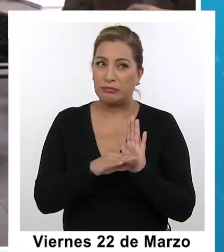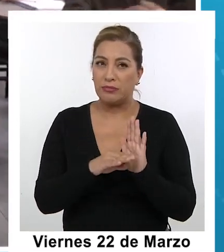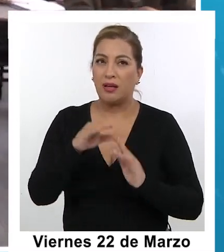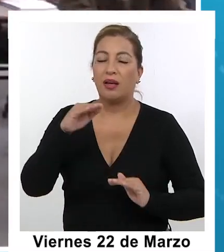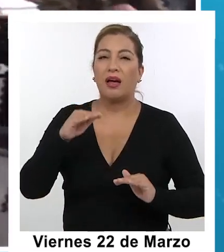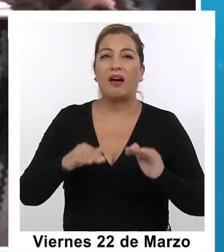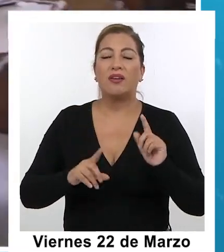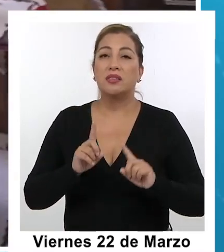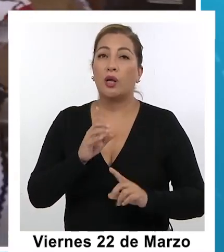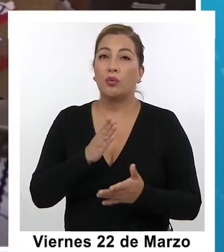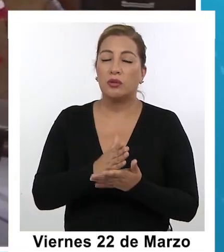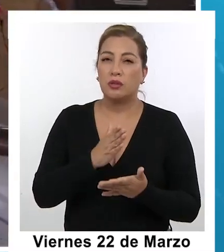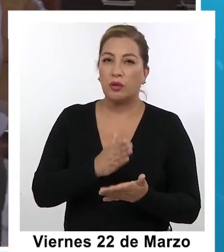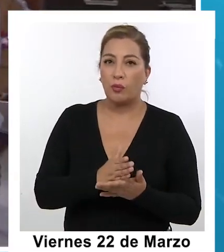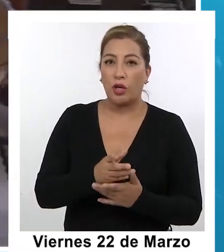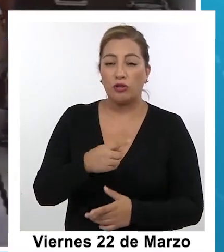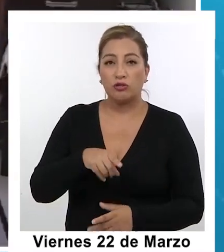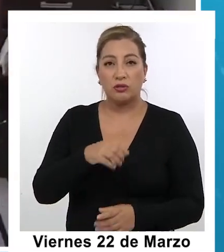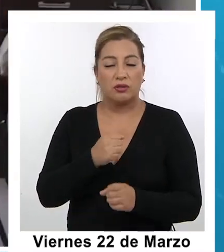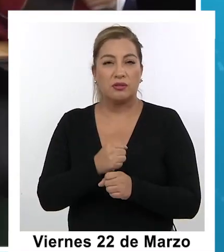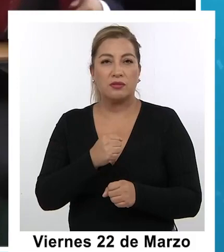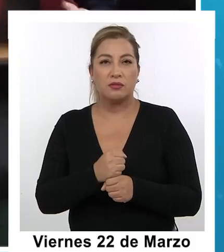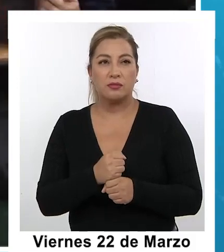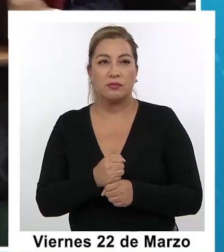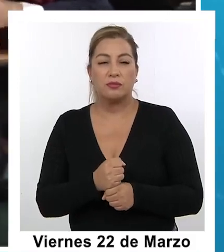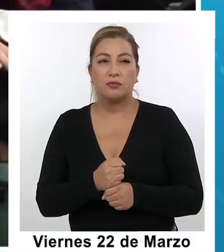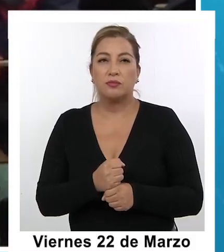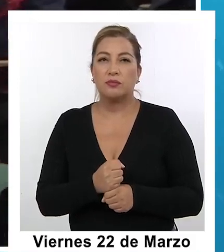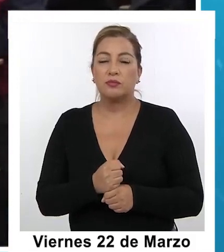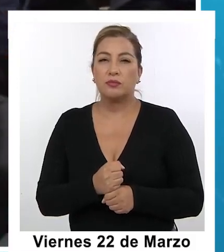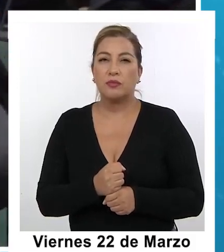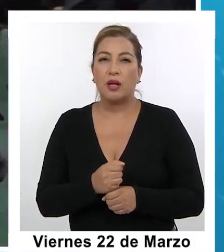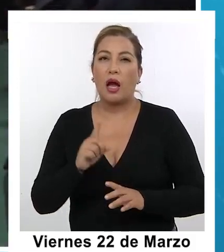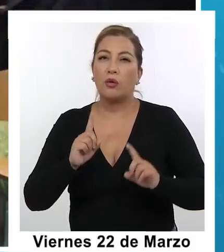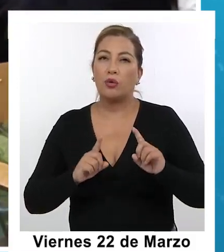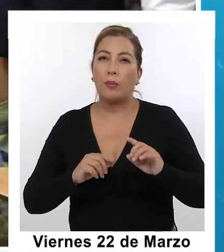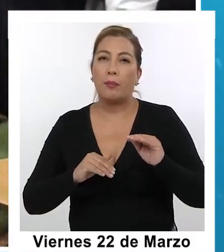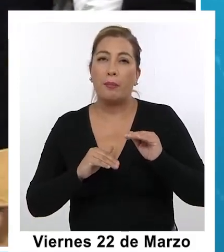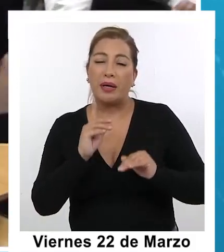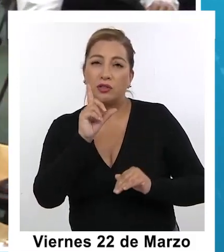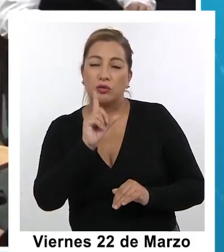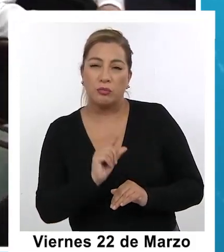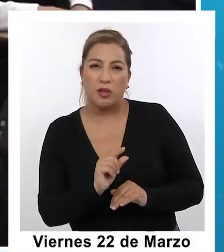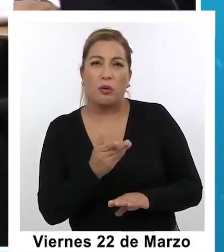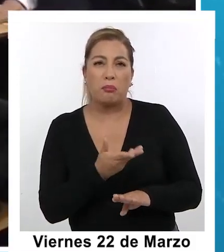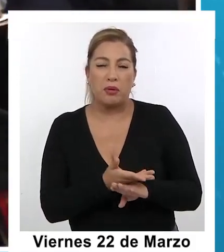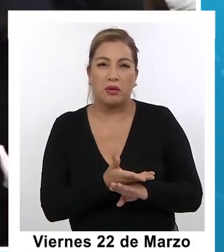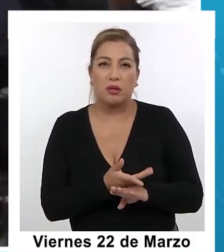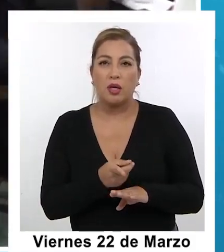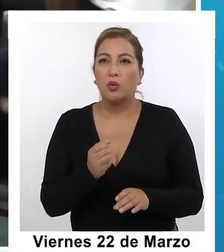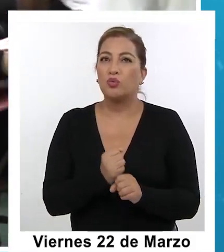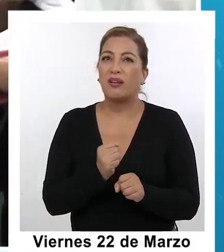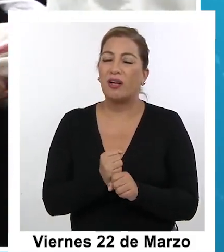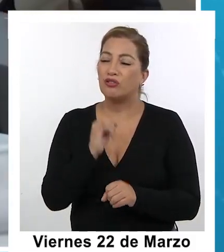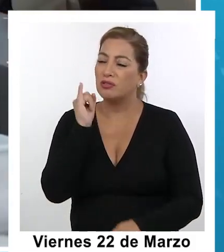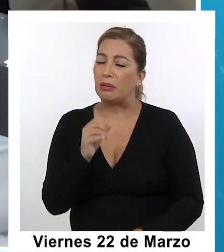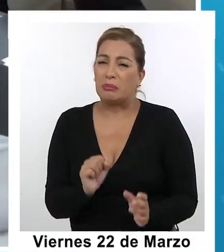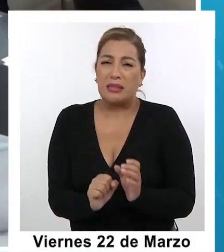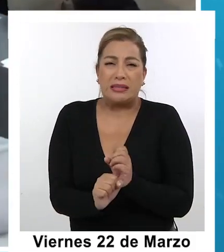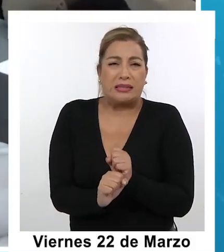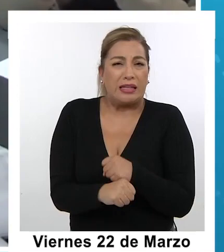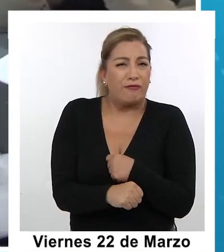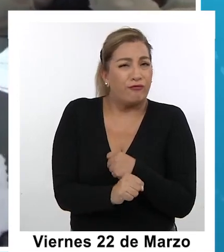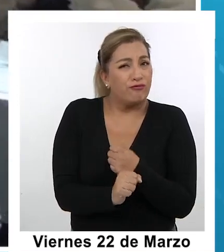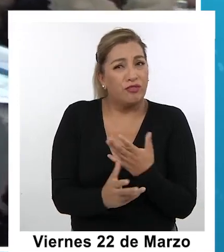dependiendo del colegio donde donde uno esté yo creo que puede ser de mayor o menor estrés. O es un trabajo de alto estrés ¿Ya? Es un trabajo